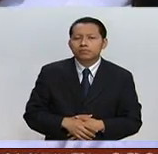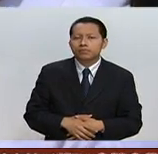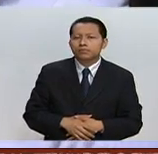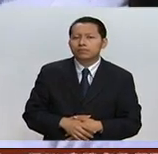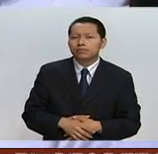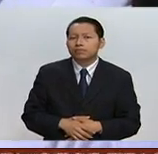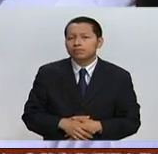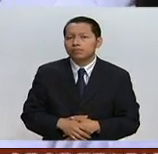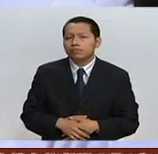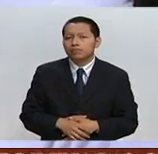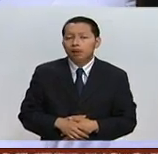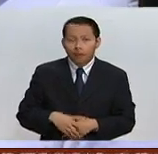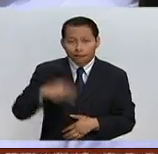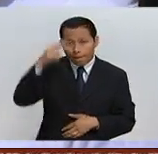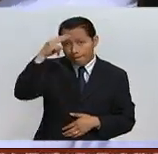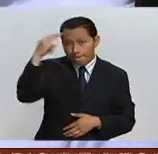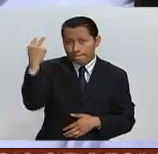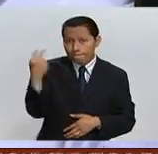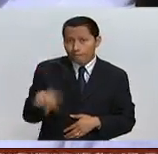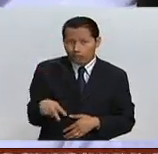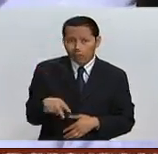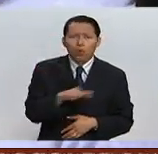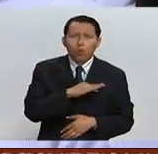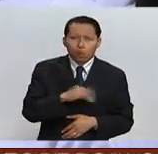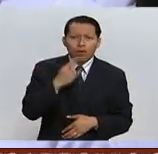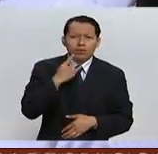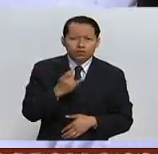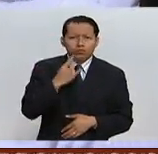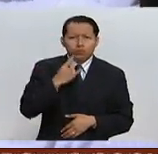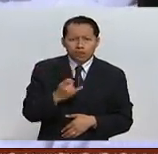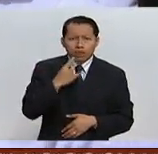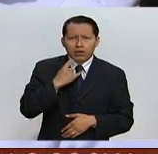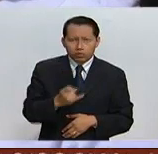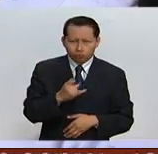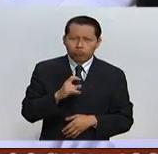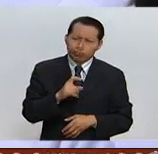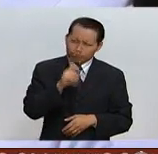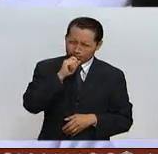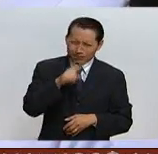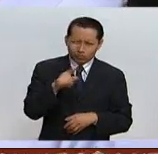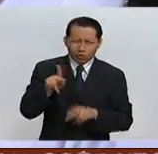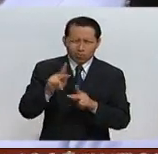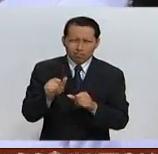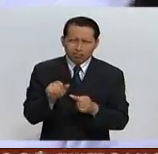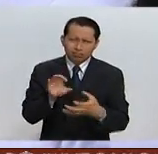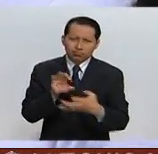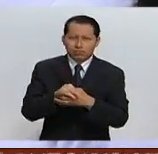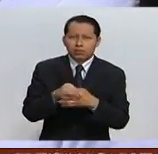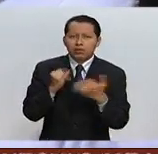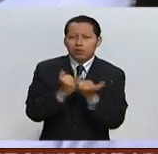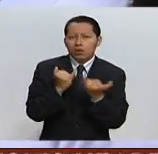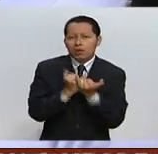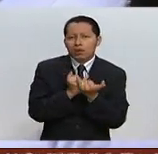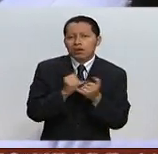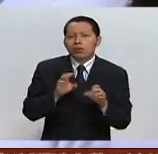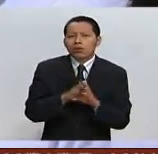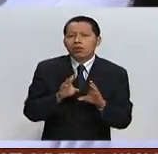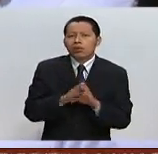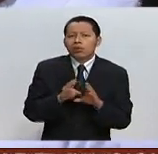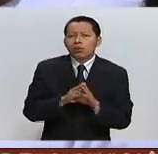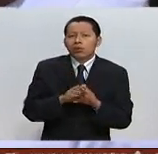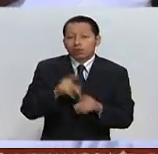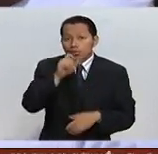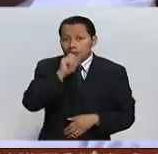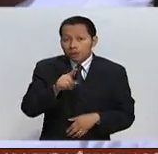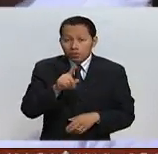México será parte de varios esfuerzos que vienen asociados a este proceso de paz, como es la misión que el Consejo de